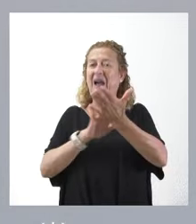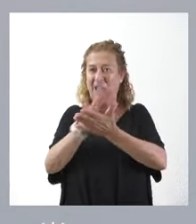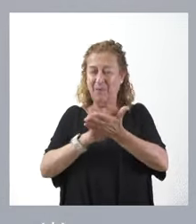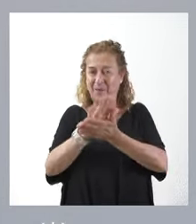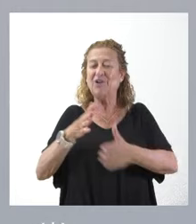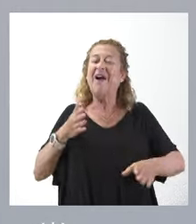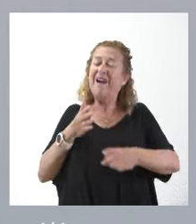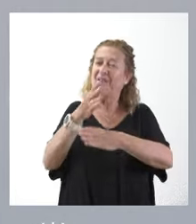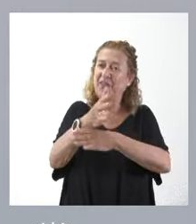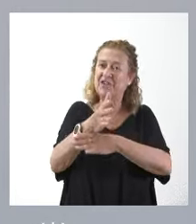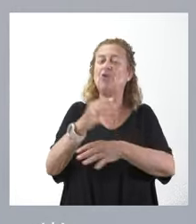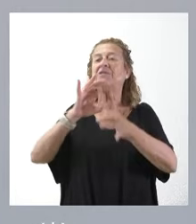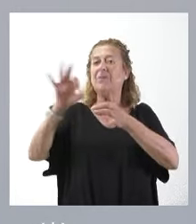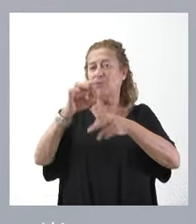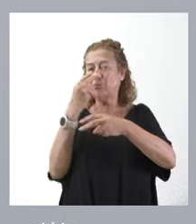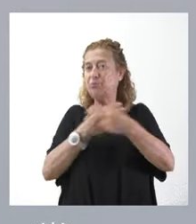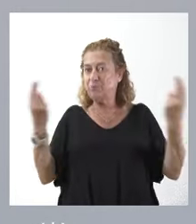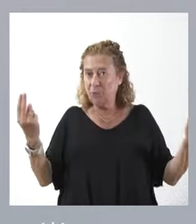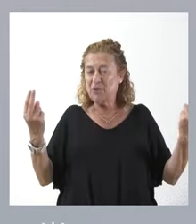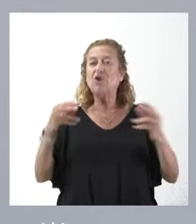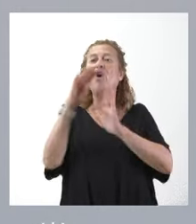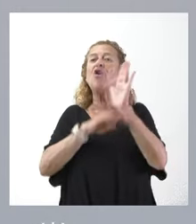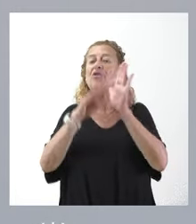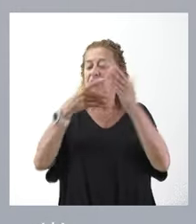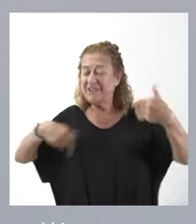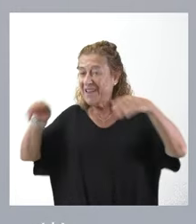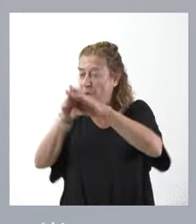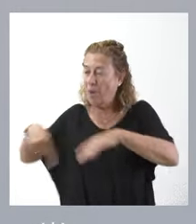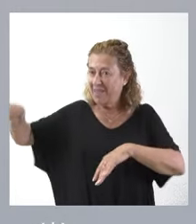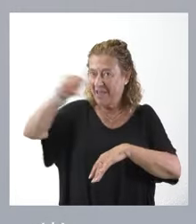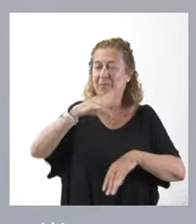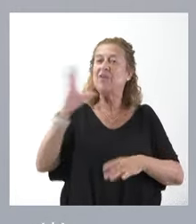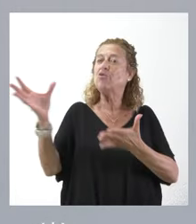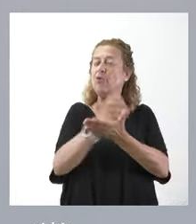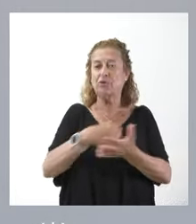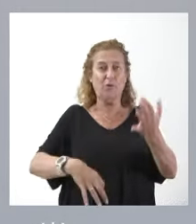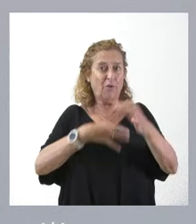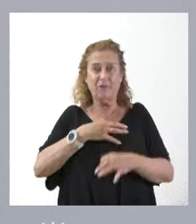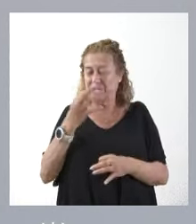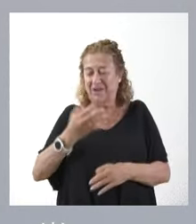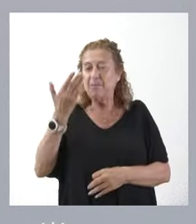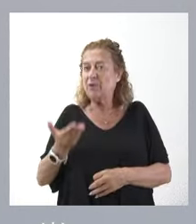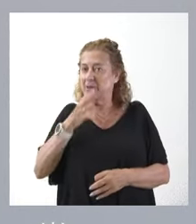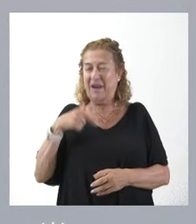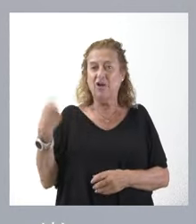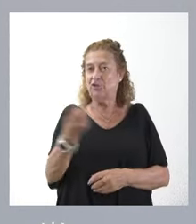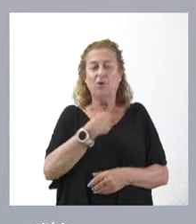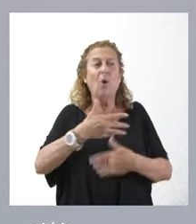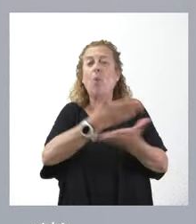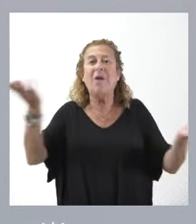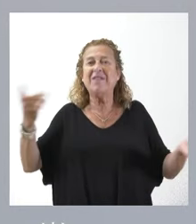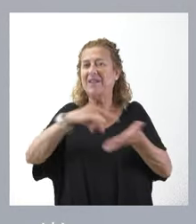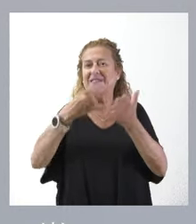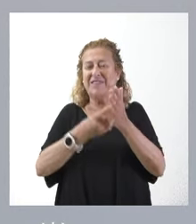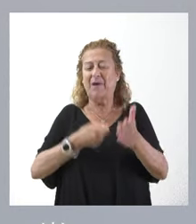acceso a estos servicios públicos en condiciones de igualdad para todos los ciudadanos. Esto es básico para nosotros en cualquier sistema de